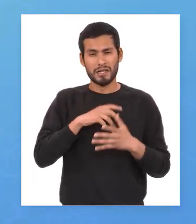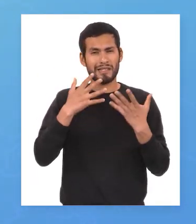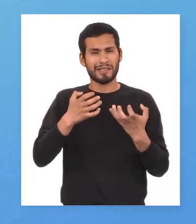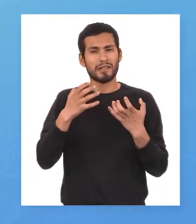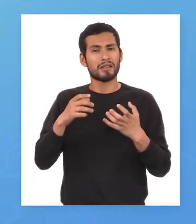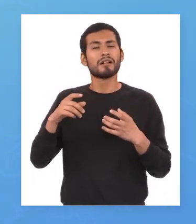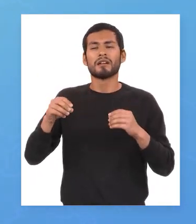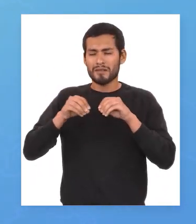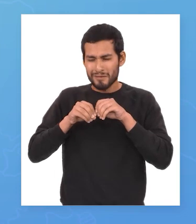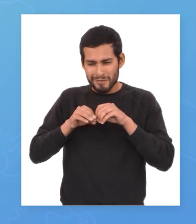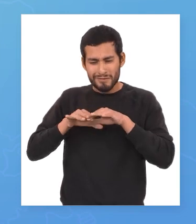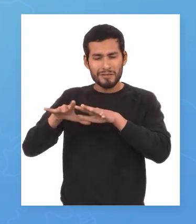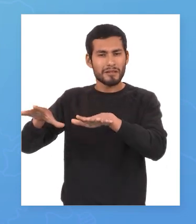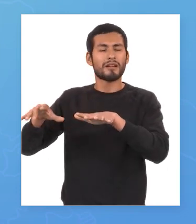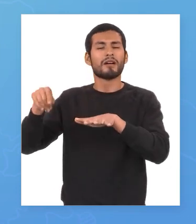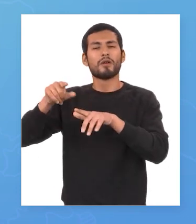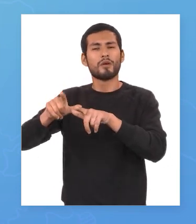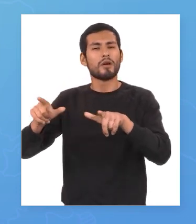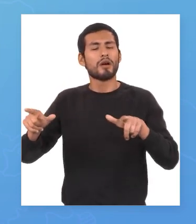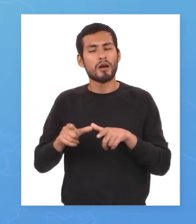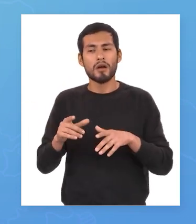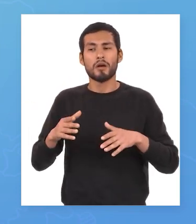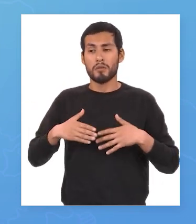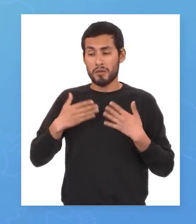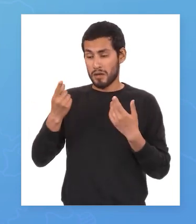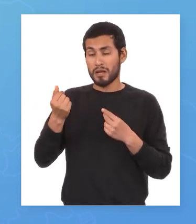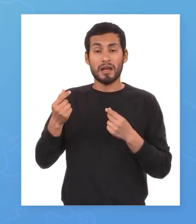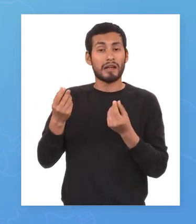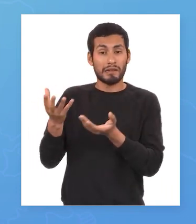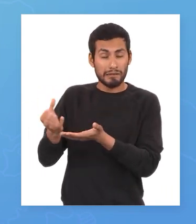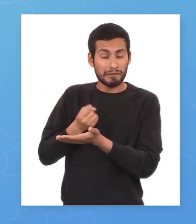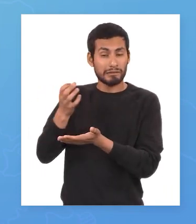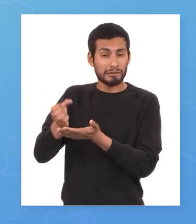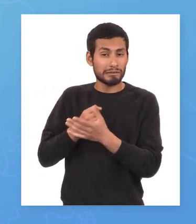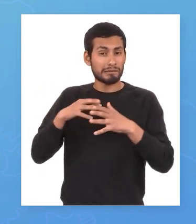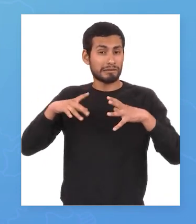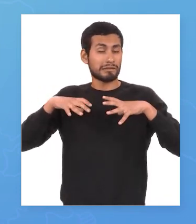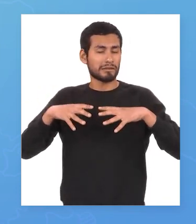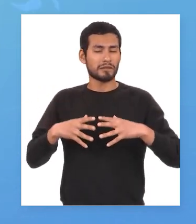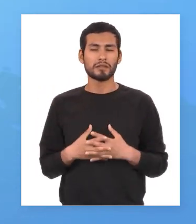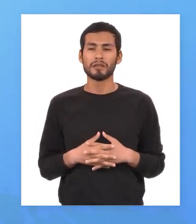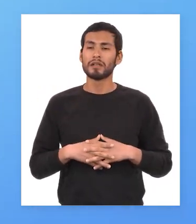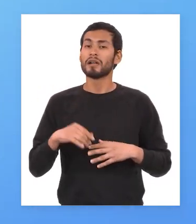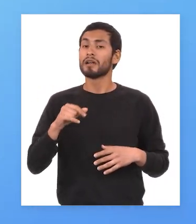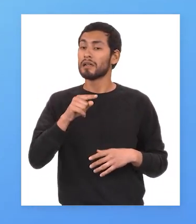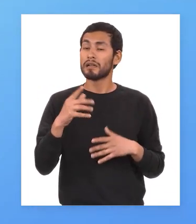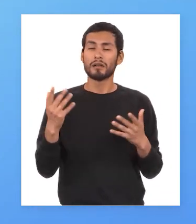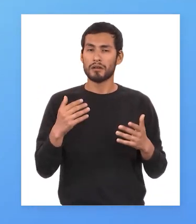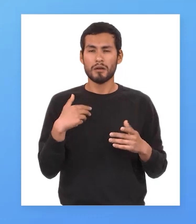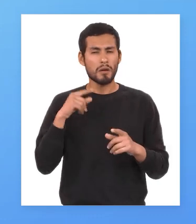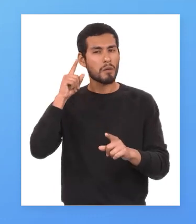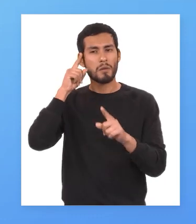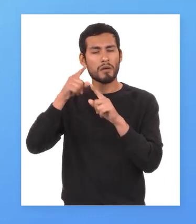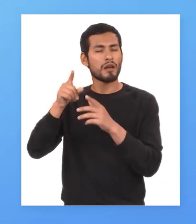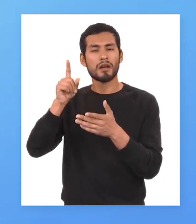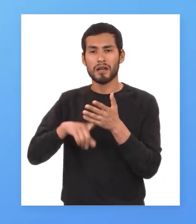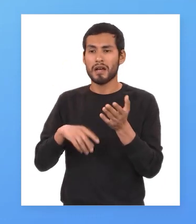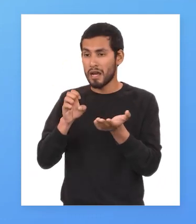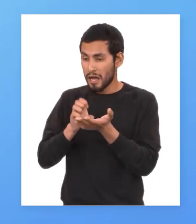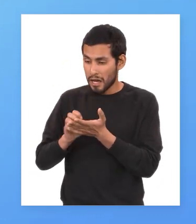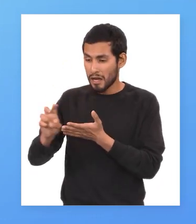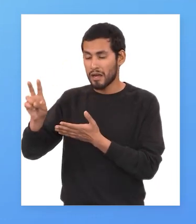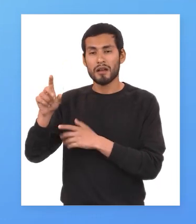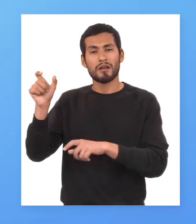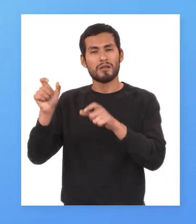quería extender su territorio en lugares donde podían obtener riquezas además ellos tenían el objetivo de